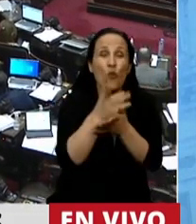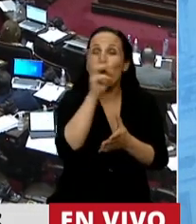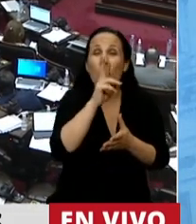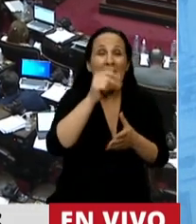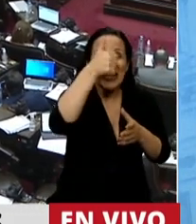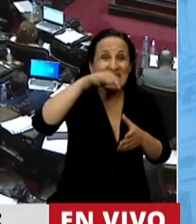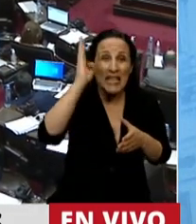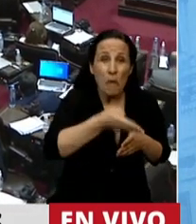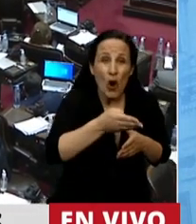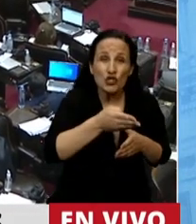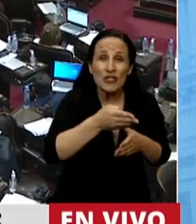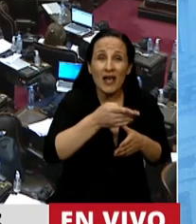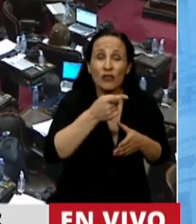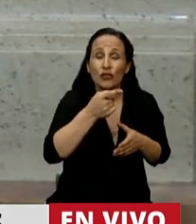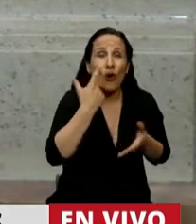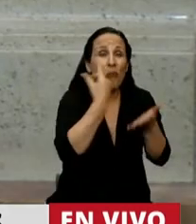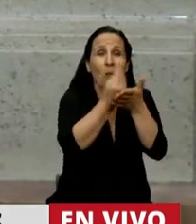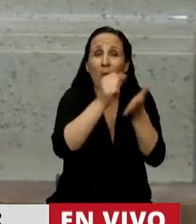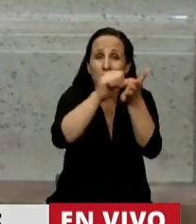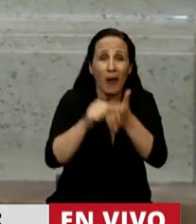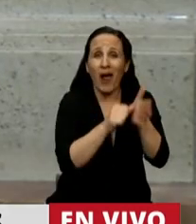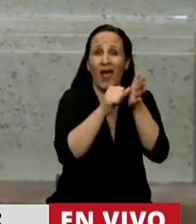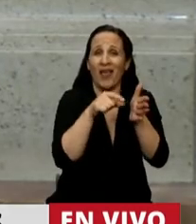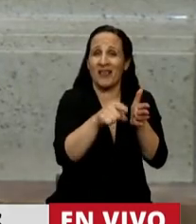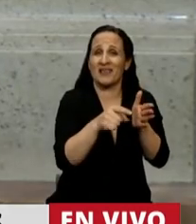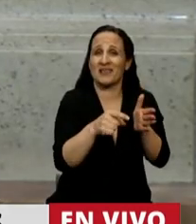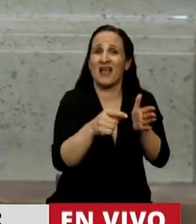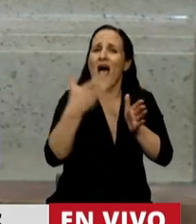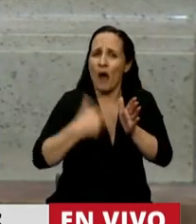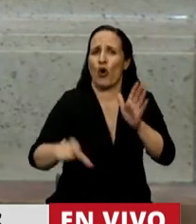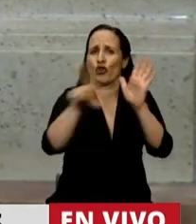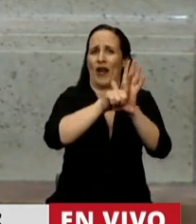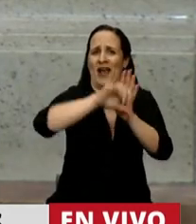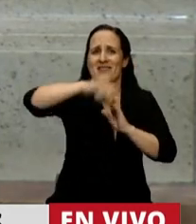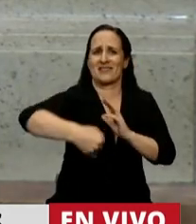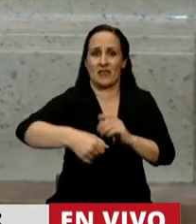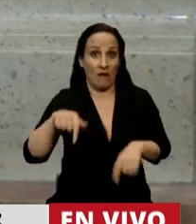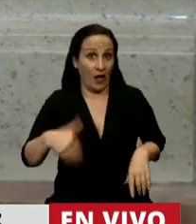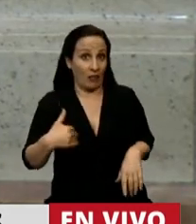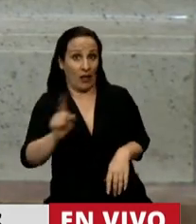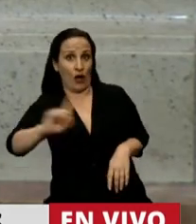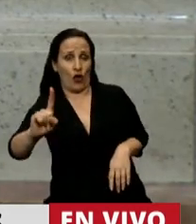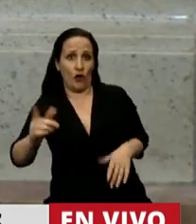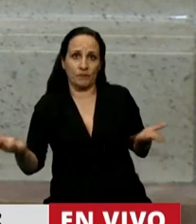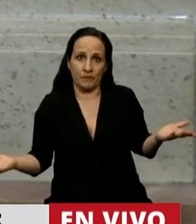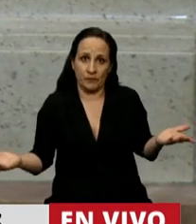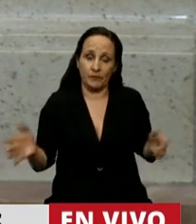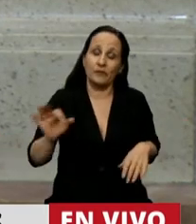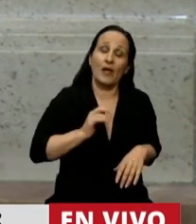vivan en países donde hay aborto legal y acá en Argentina no. Y del